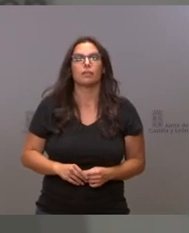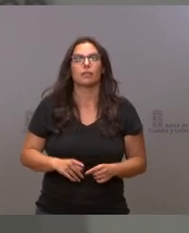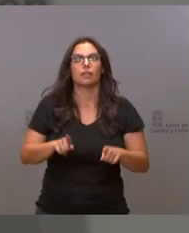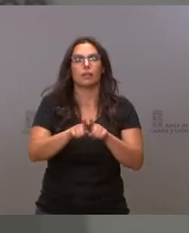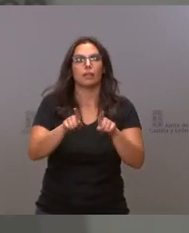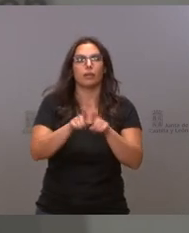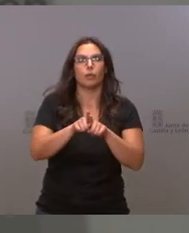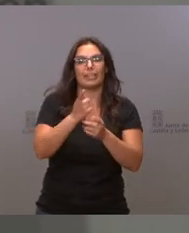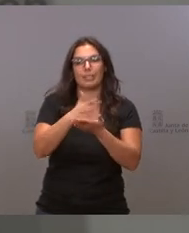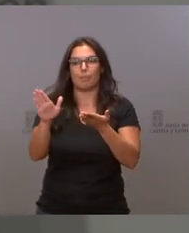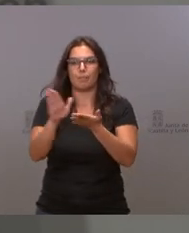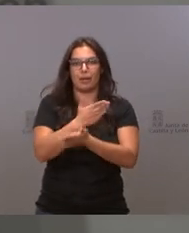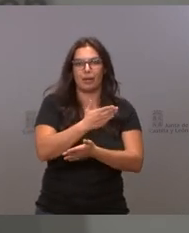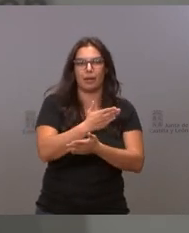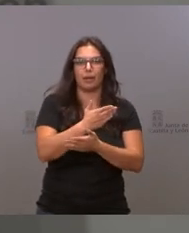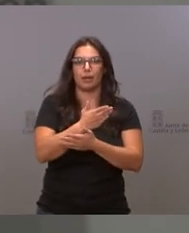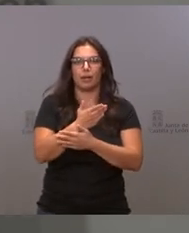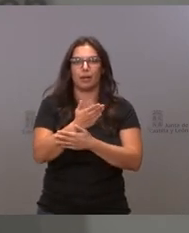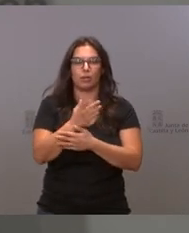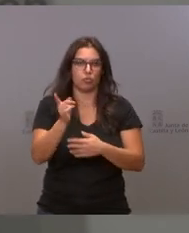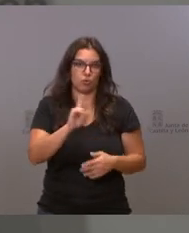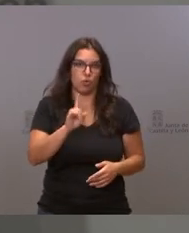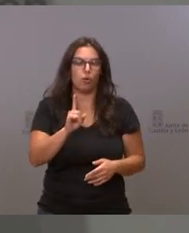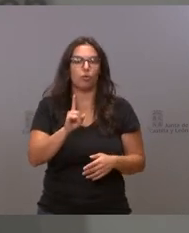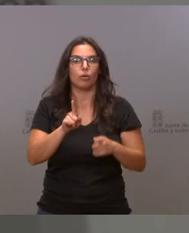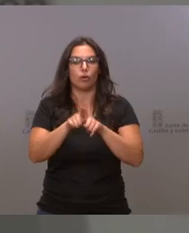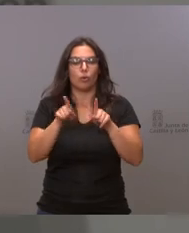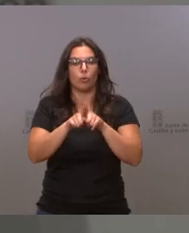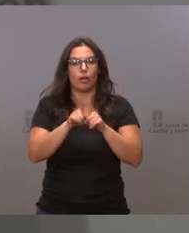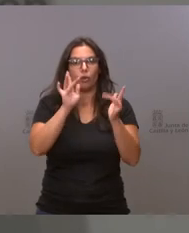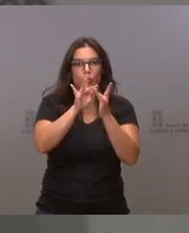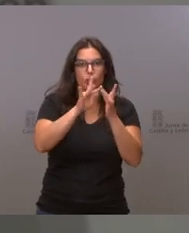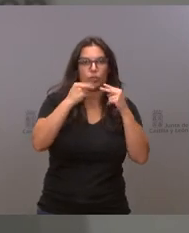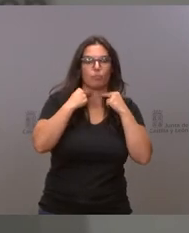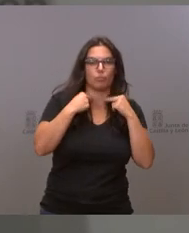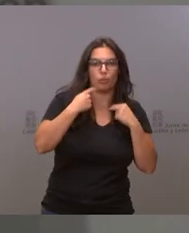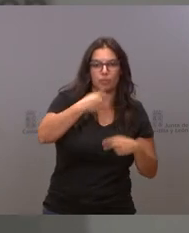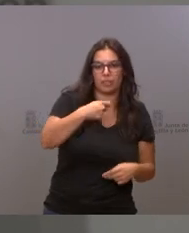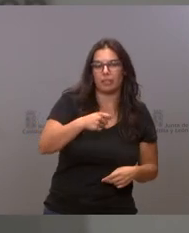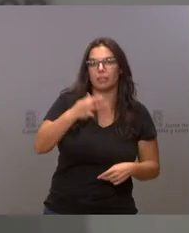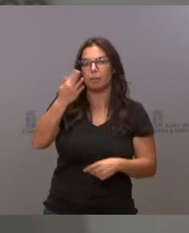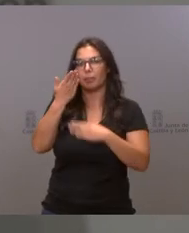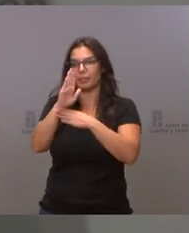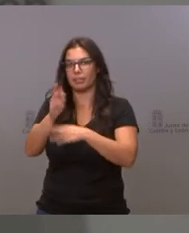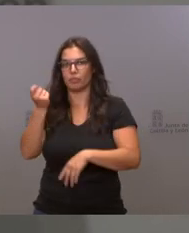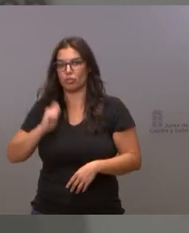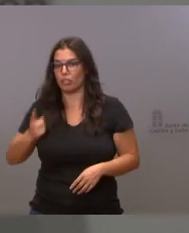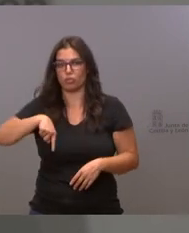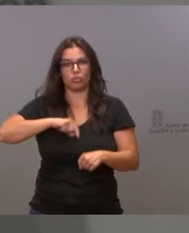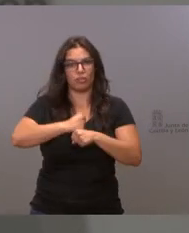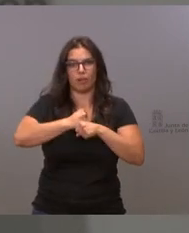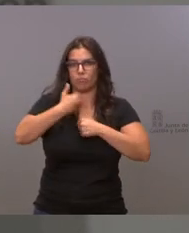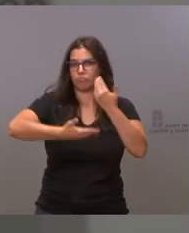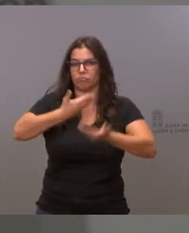reuniones con los presidentes de las diputaciones no se ha parado las reuniones con los representantes de los profesionales nosotros seguimos trabajando y